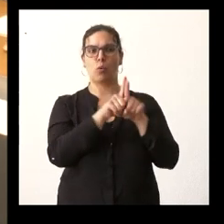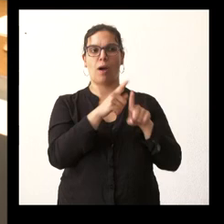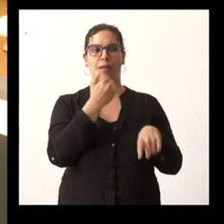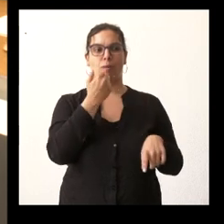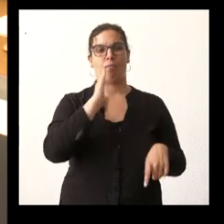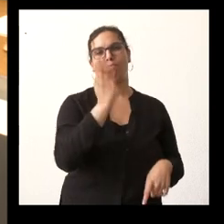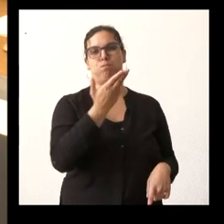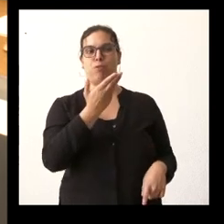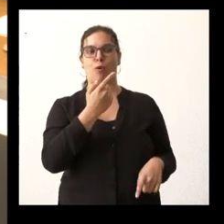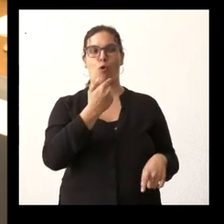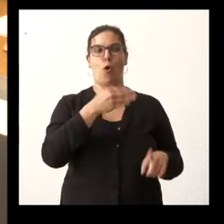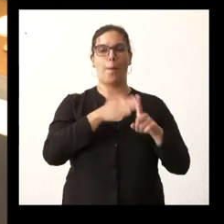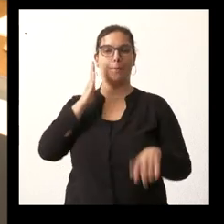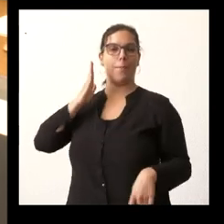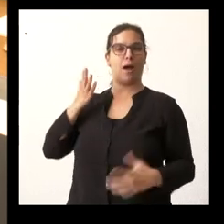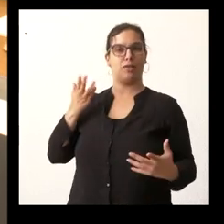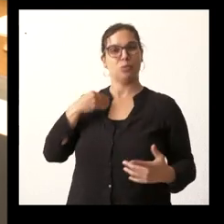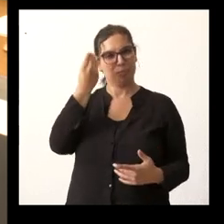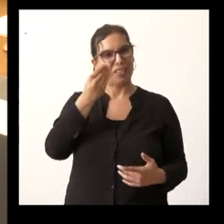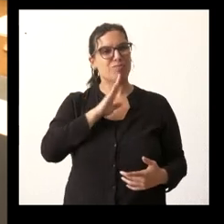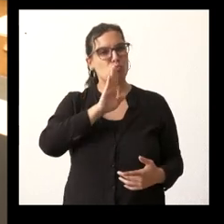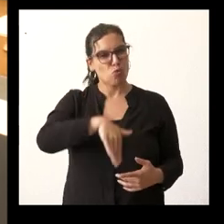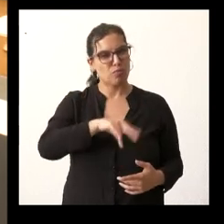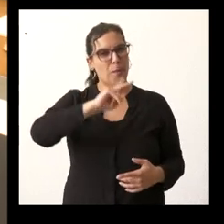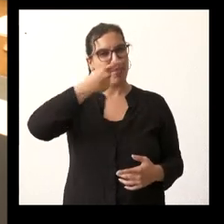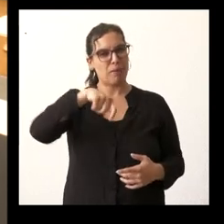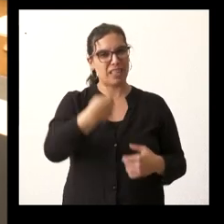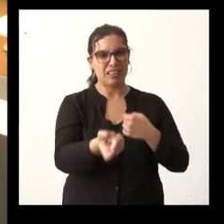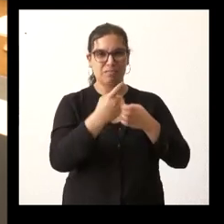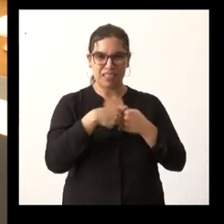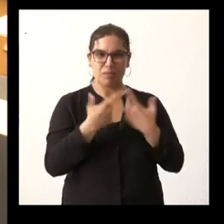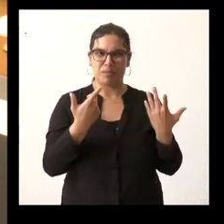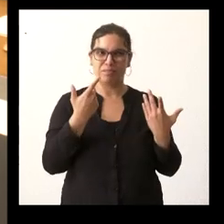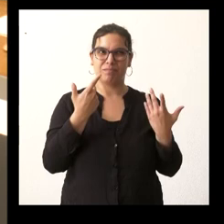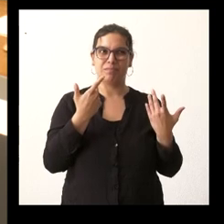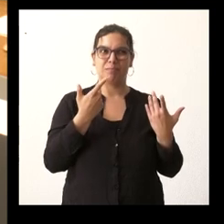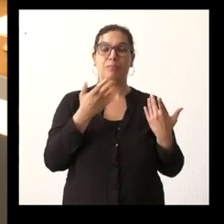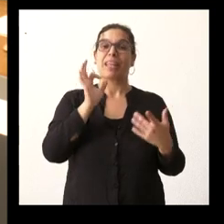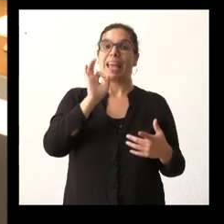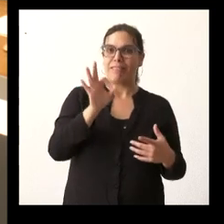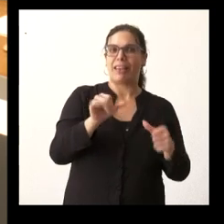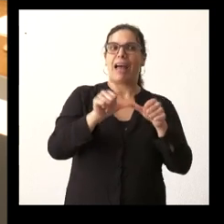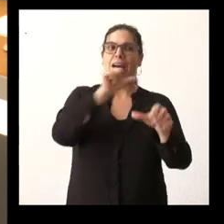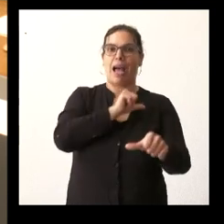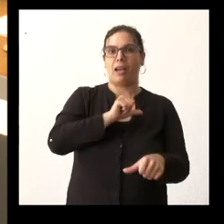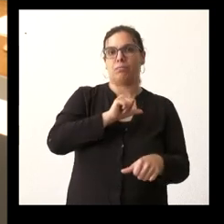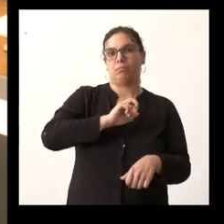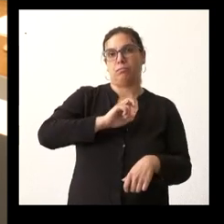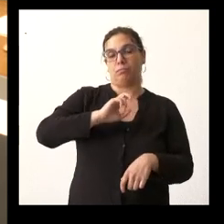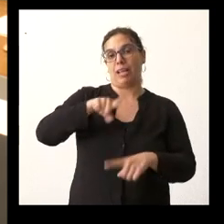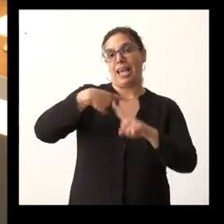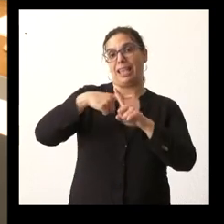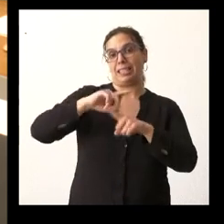ellos ustedes consideran que es oportuno que vaya el vicepresidente con independencia de que otras veces el otro vicepresidente en la anterior